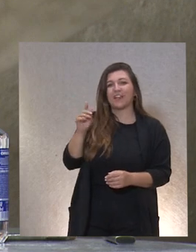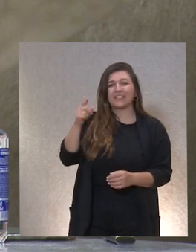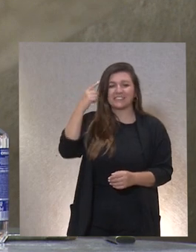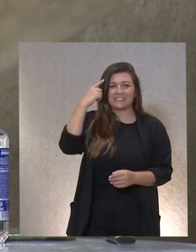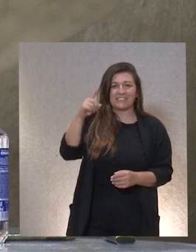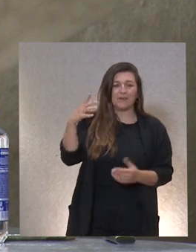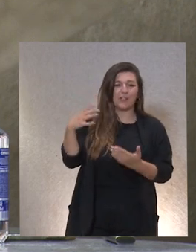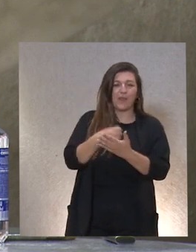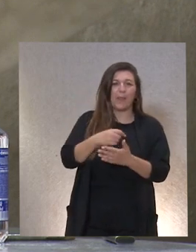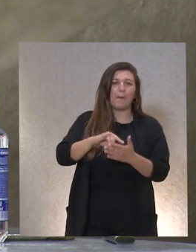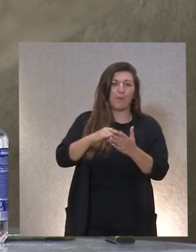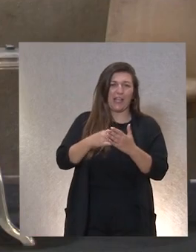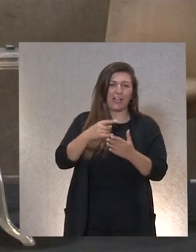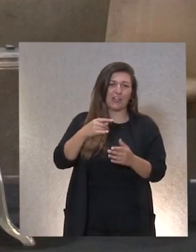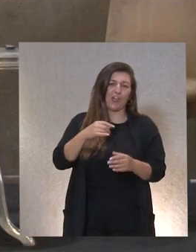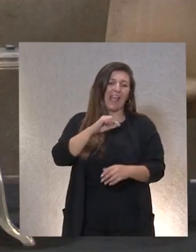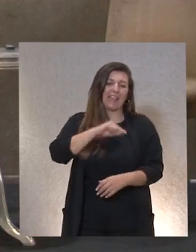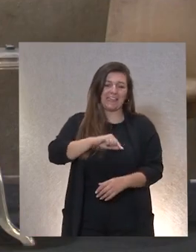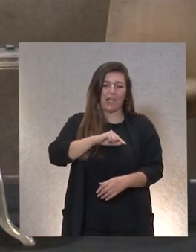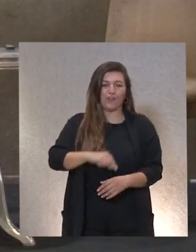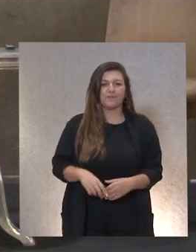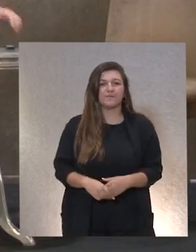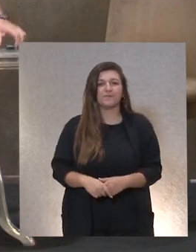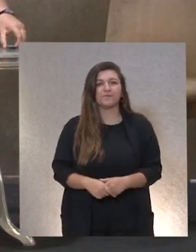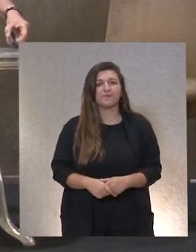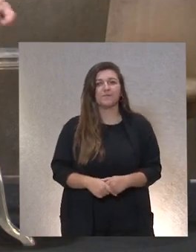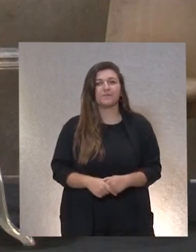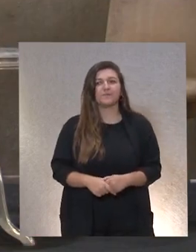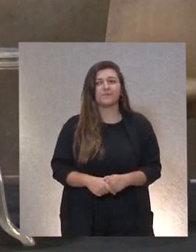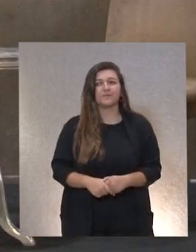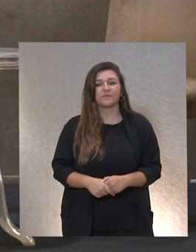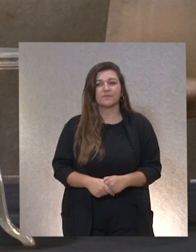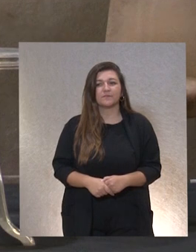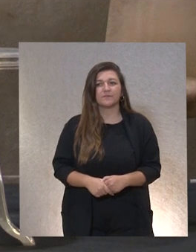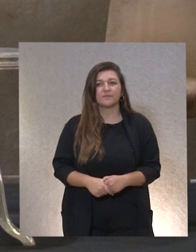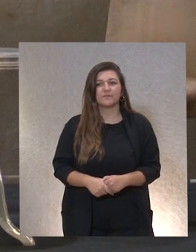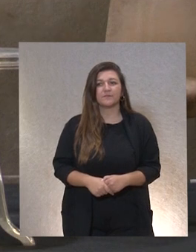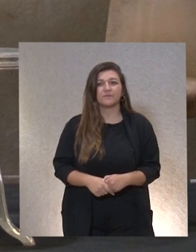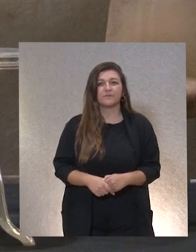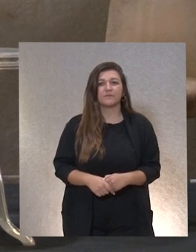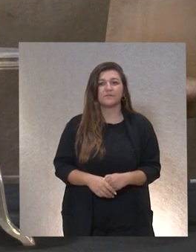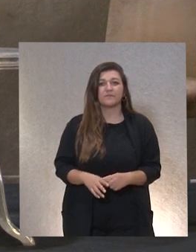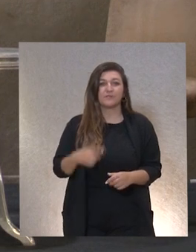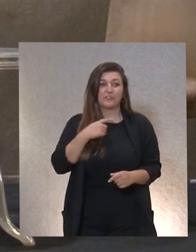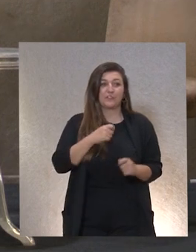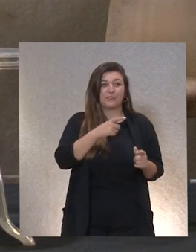sabe del proyecto ético gracias pues me mando así si no te fíes de mi pasto